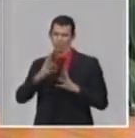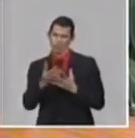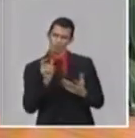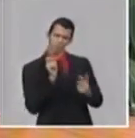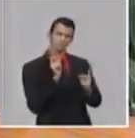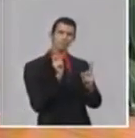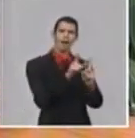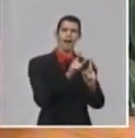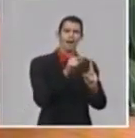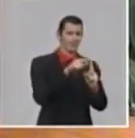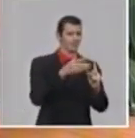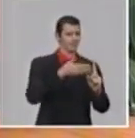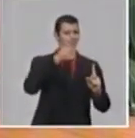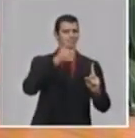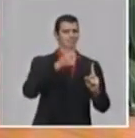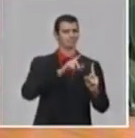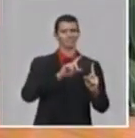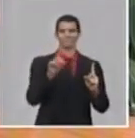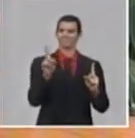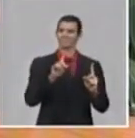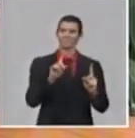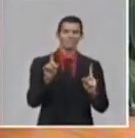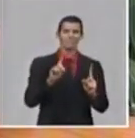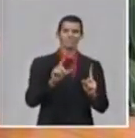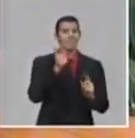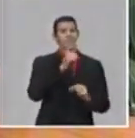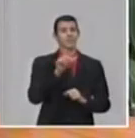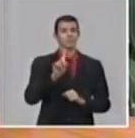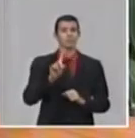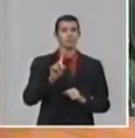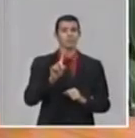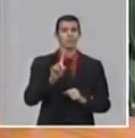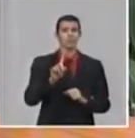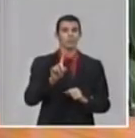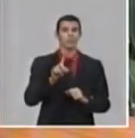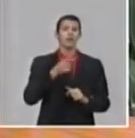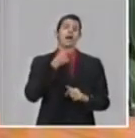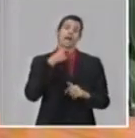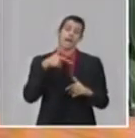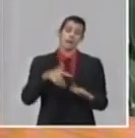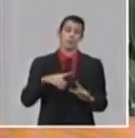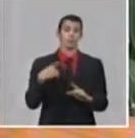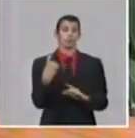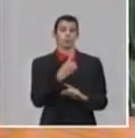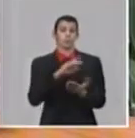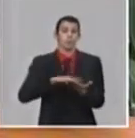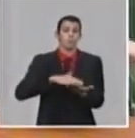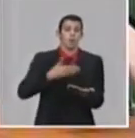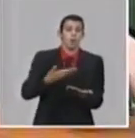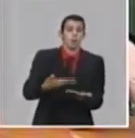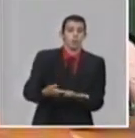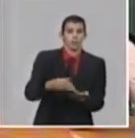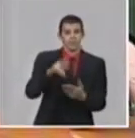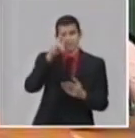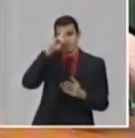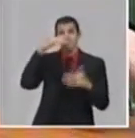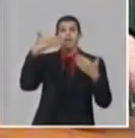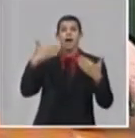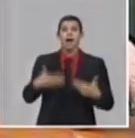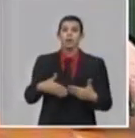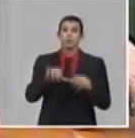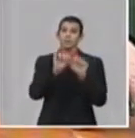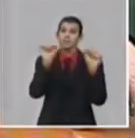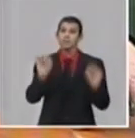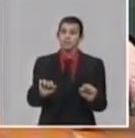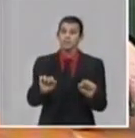entonces, bueno, ahí es una de las opciones que le está ofreciendo nuestro sistema de salud es esta molécula